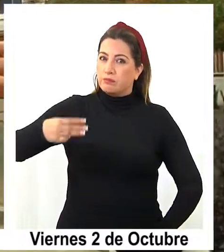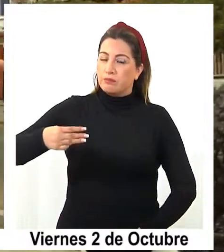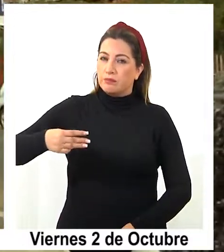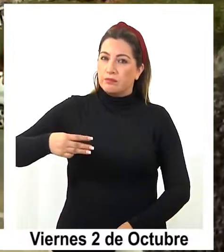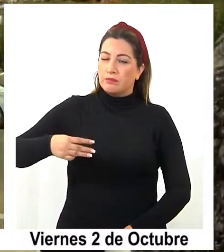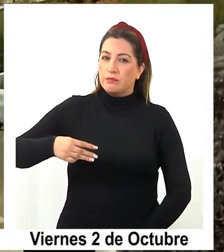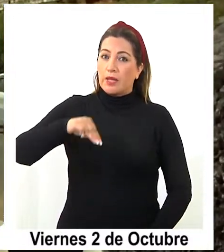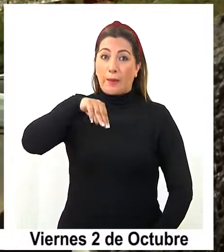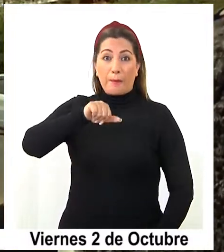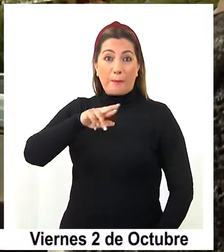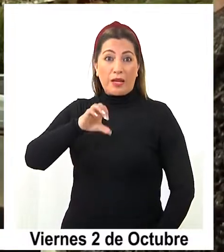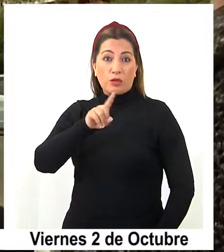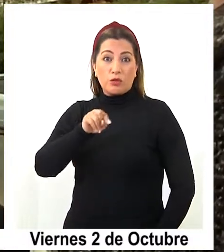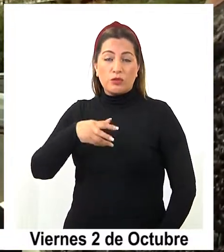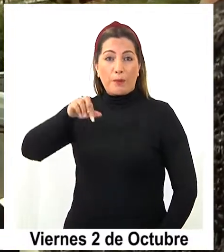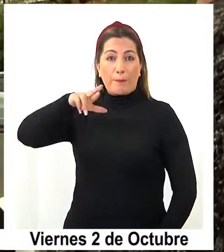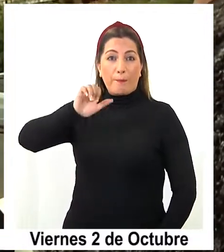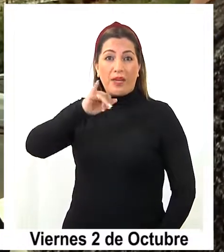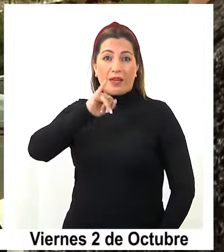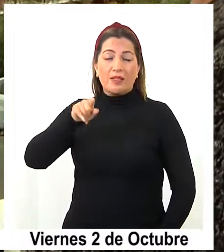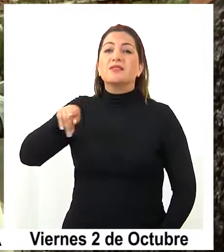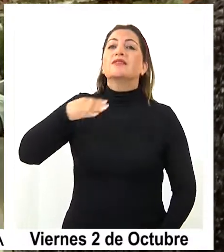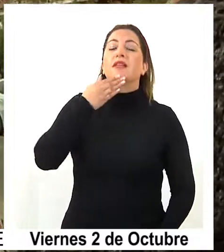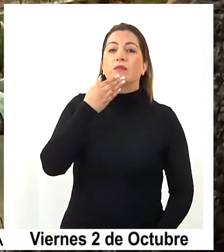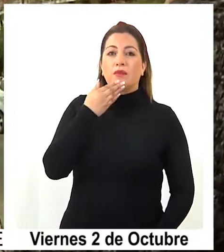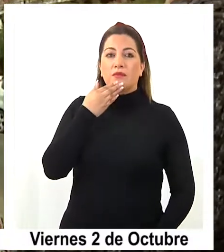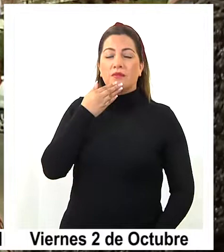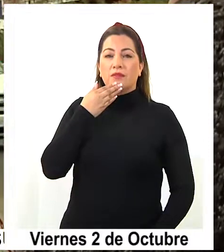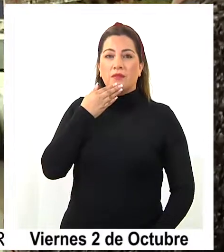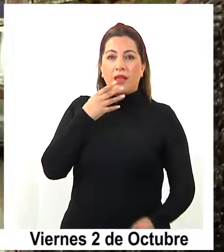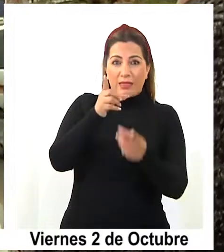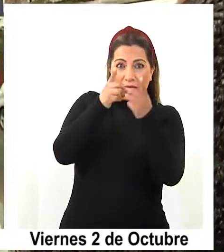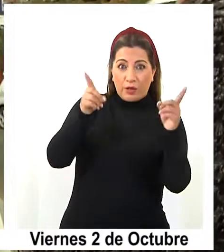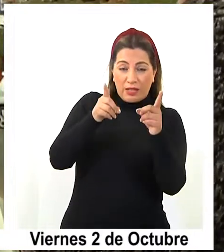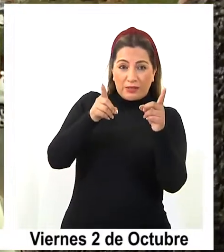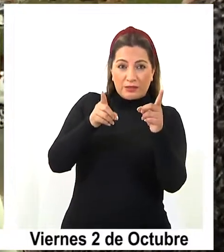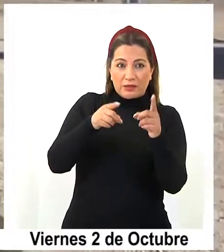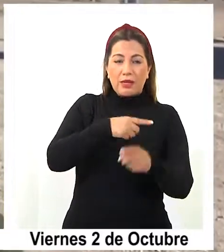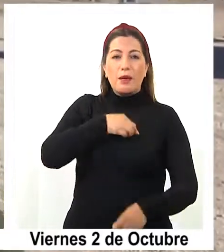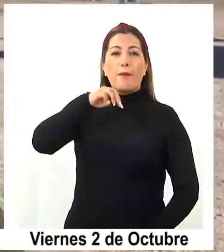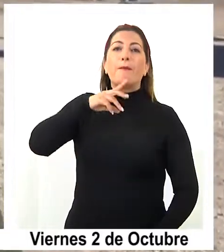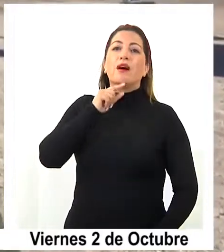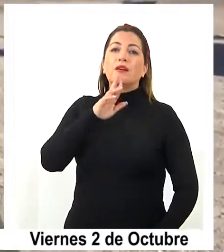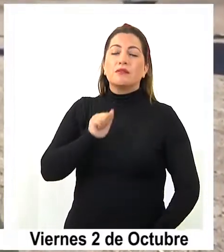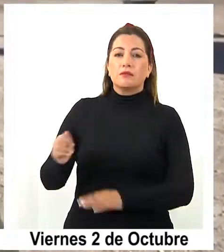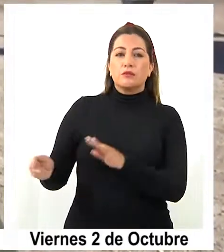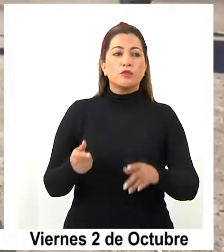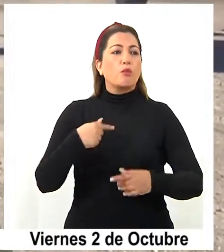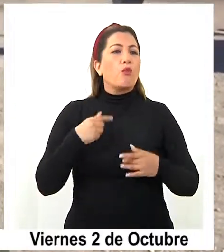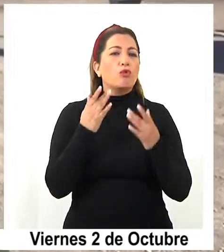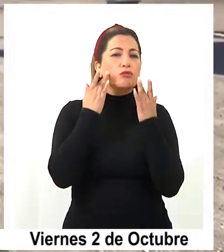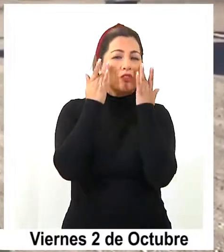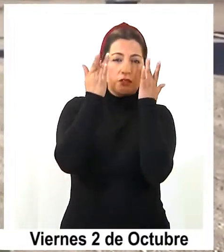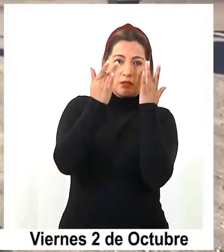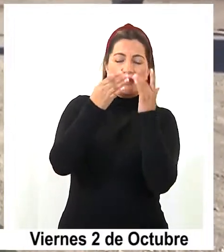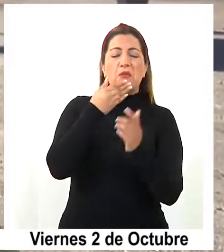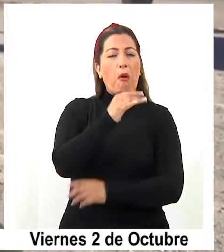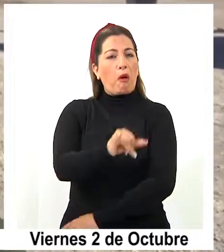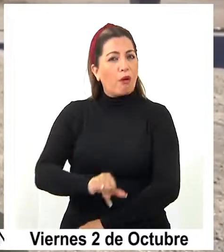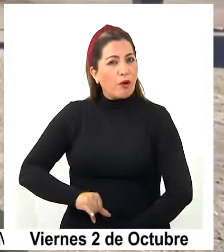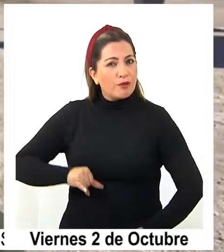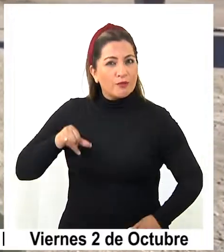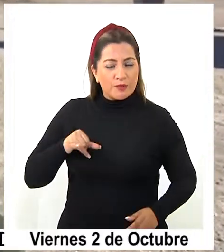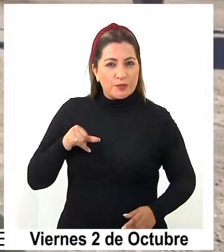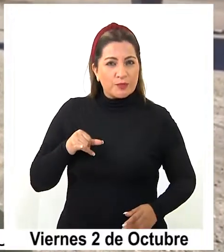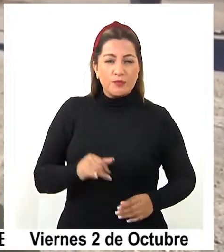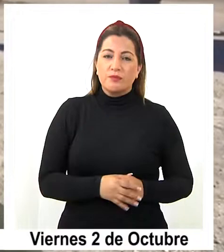Pérez por el PPD y Norma Córdoba por la Democracia Cristiana. Me siento muy contento y también orgulloso de